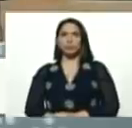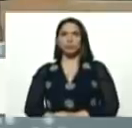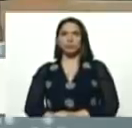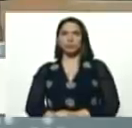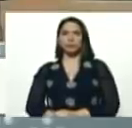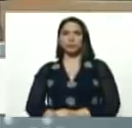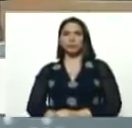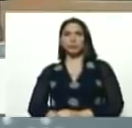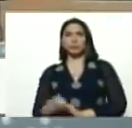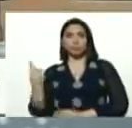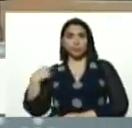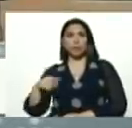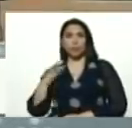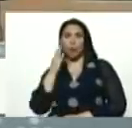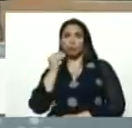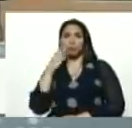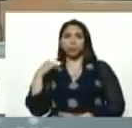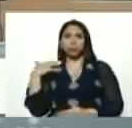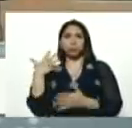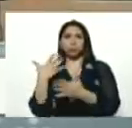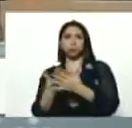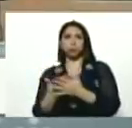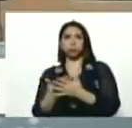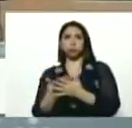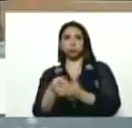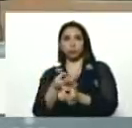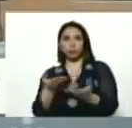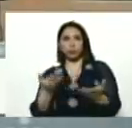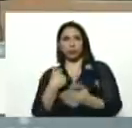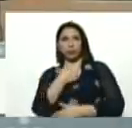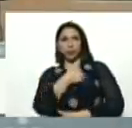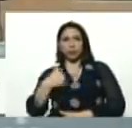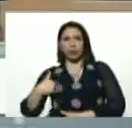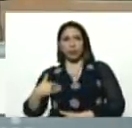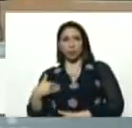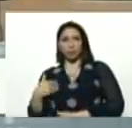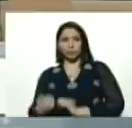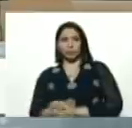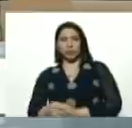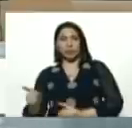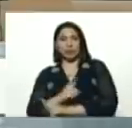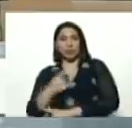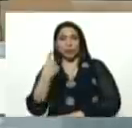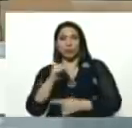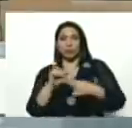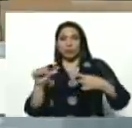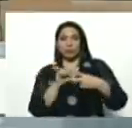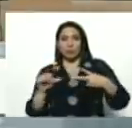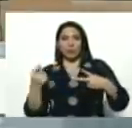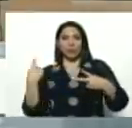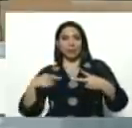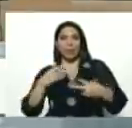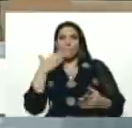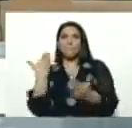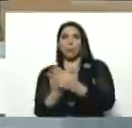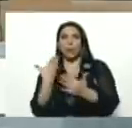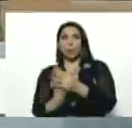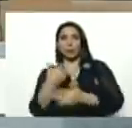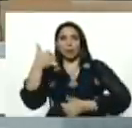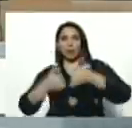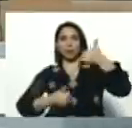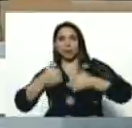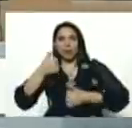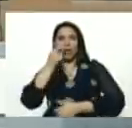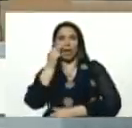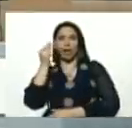tenemos experiencia en eso, yo quiero, a más tardar, en una semana, tener la propuesta de candidatos y